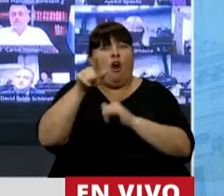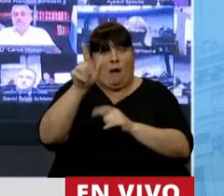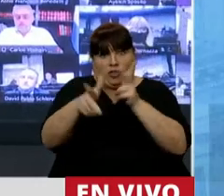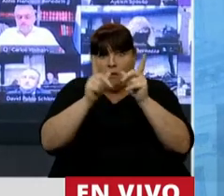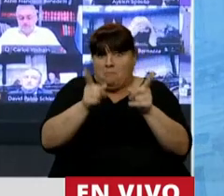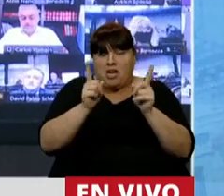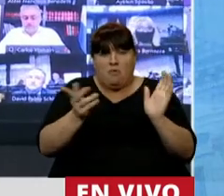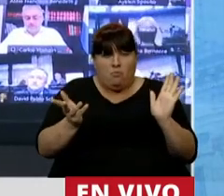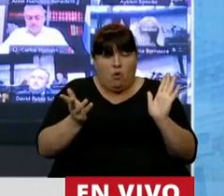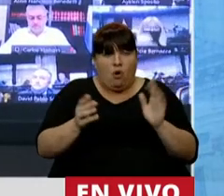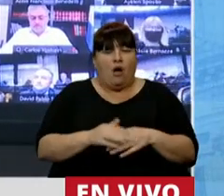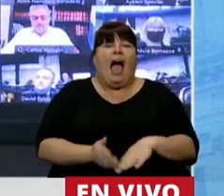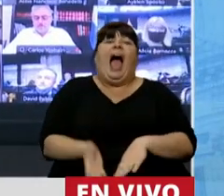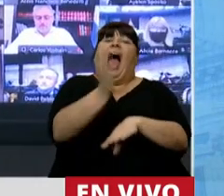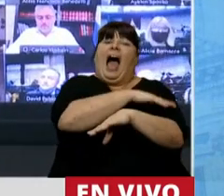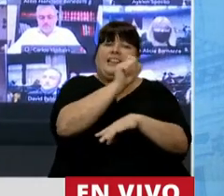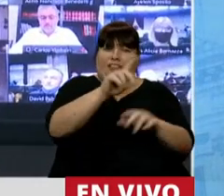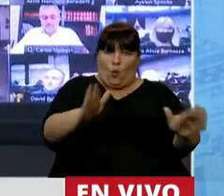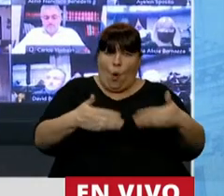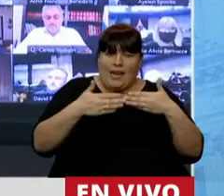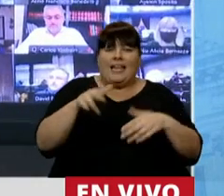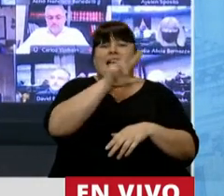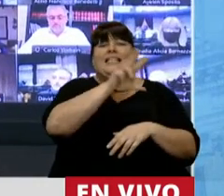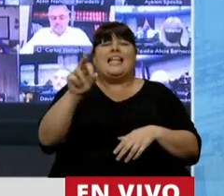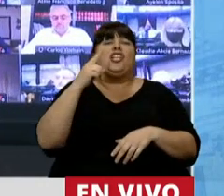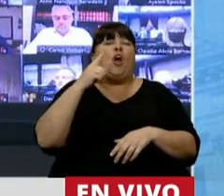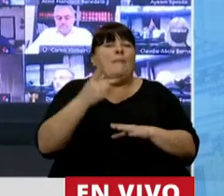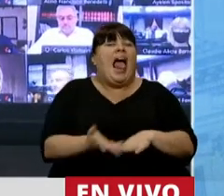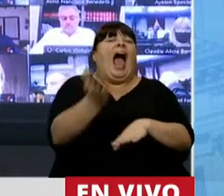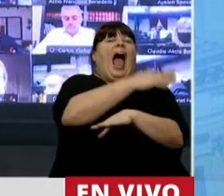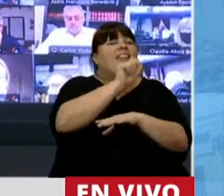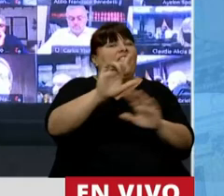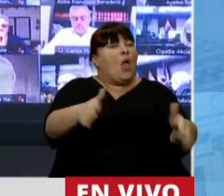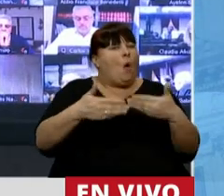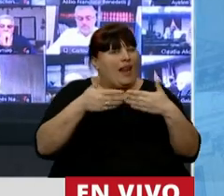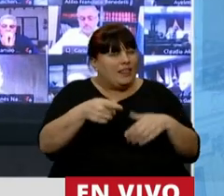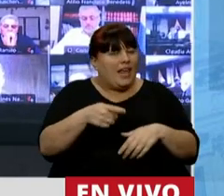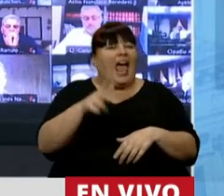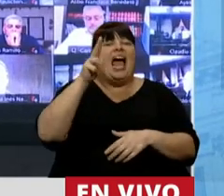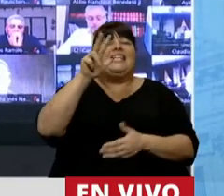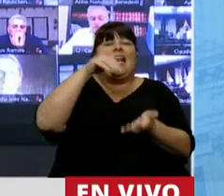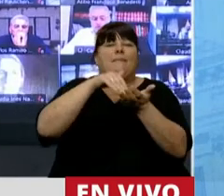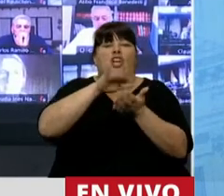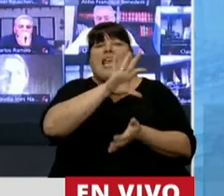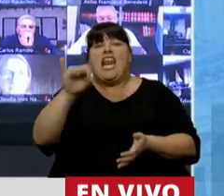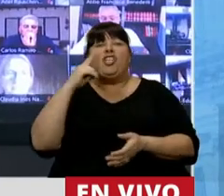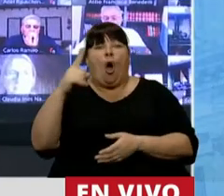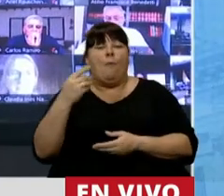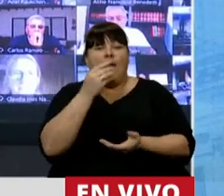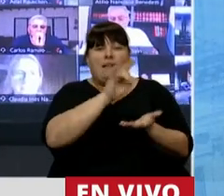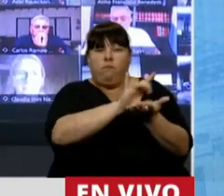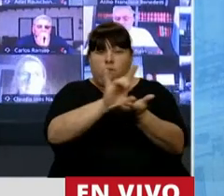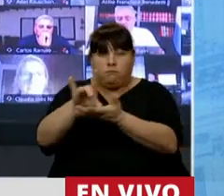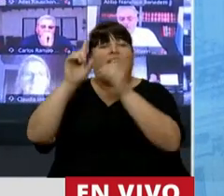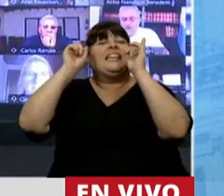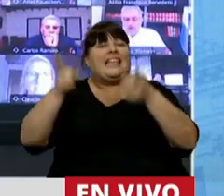ustedes antes de la cuarentena, 300.000 antes de la cuarentena y 3 millones y medio de puestos de